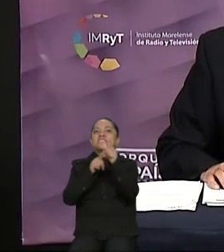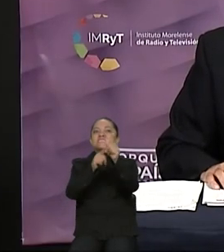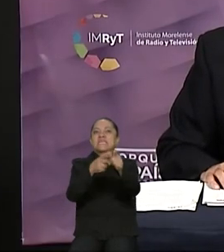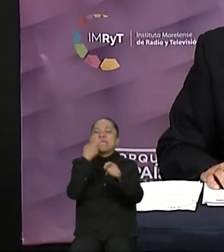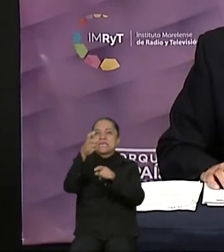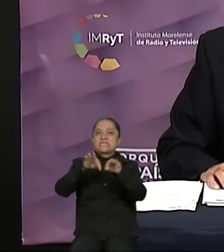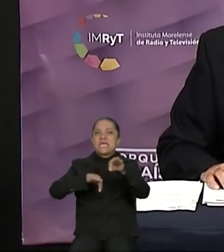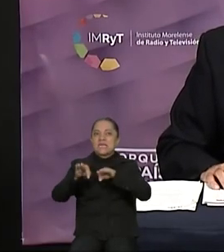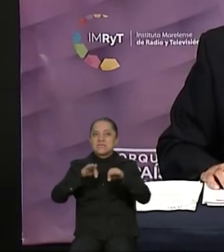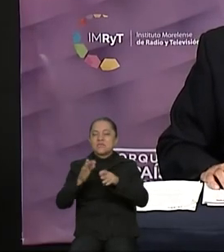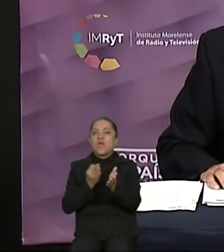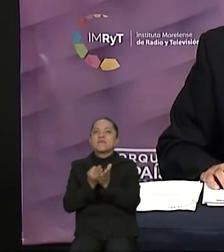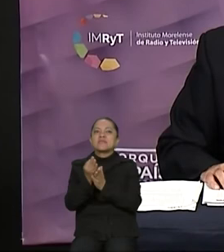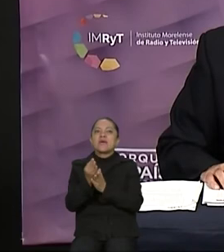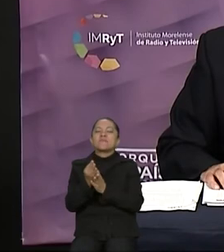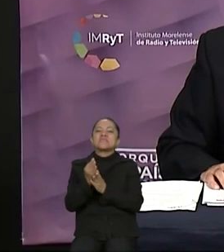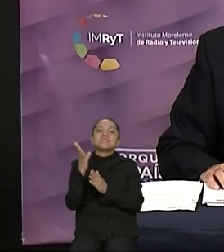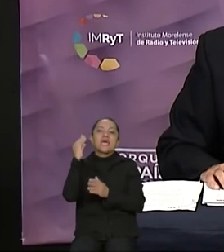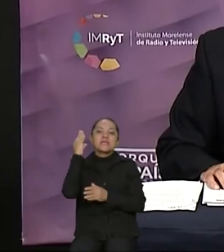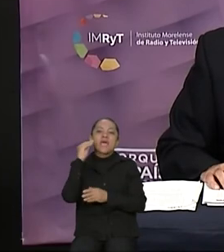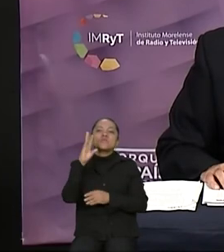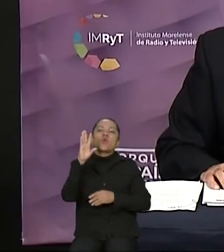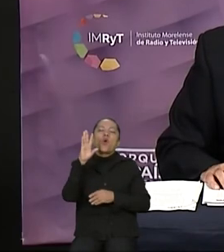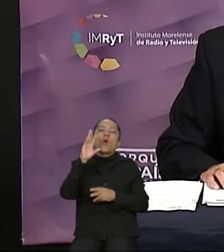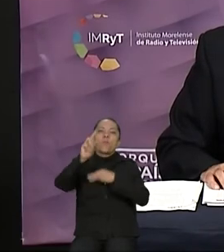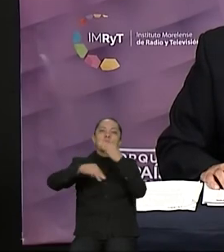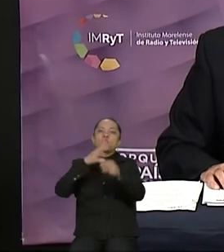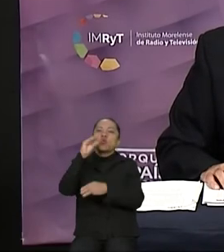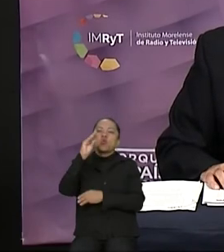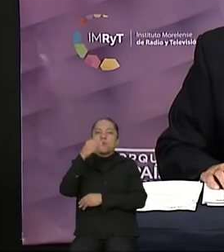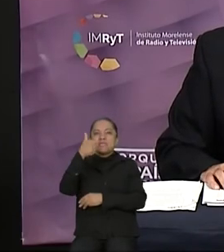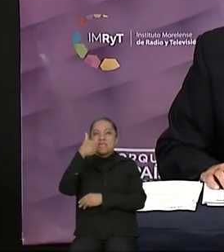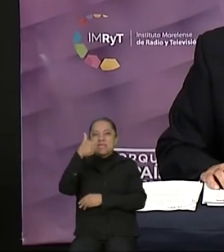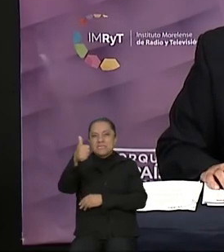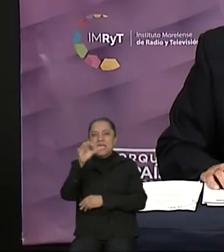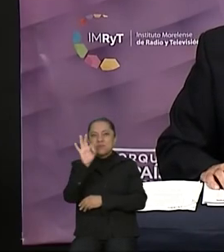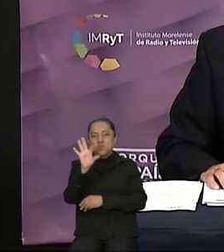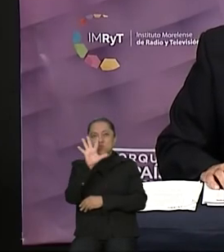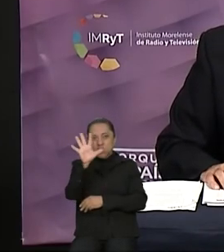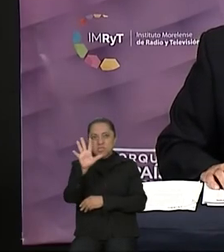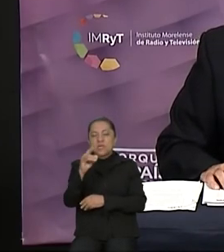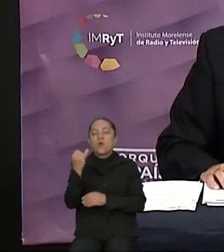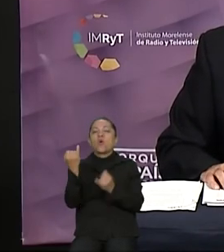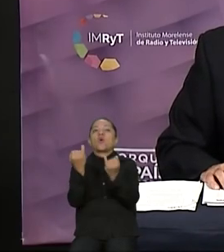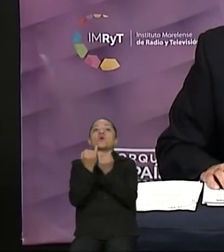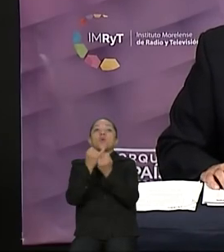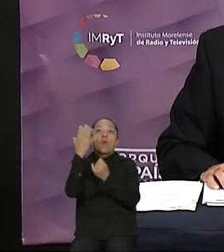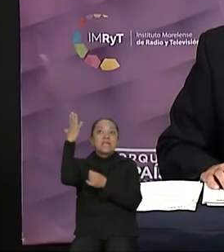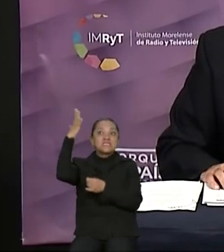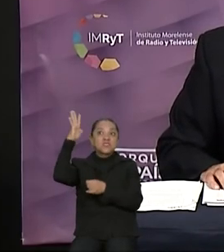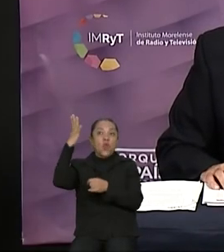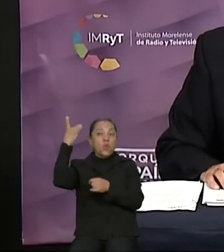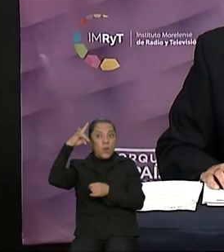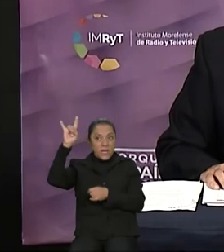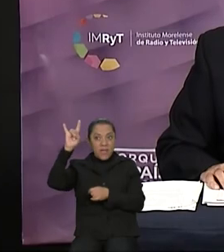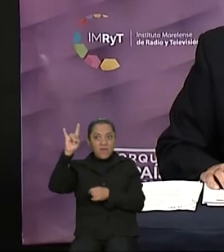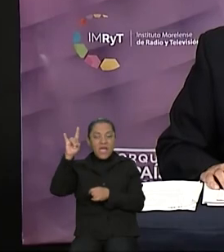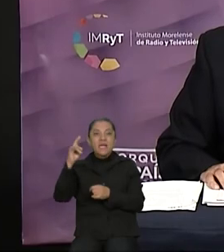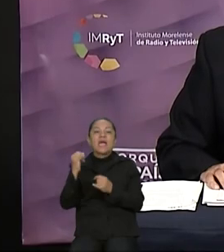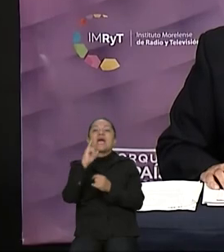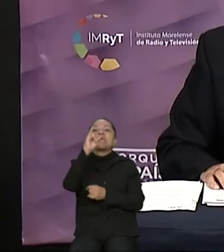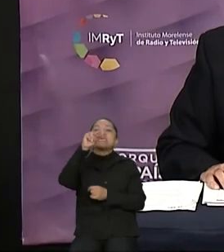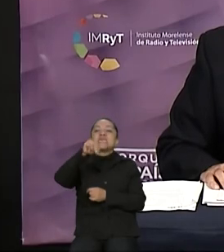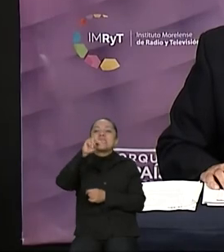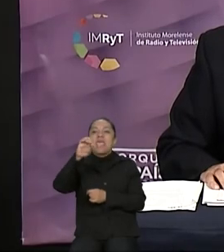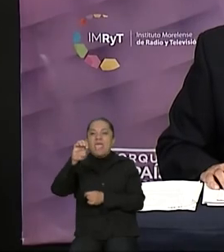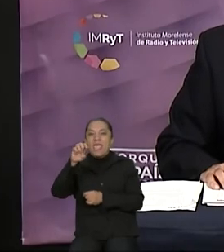.5 FM del portal Daniel Alcaraz Digital del portal del Sol de Cuernavaca las redes sociales del INE Morelos el canal